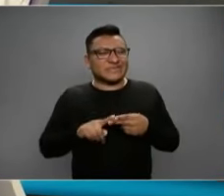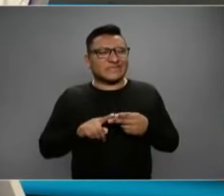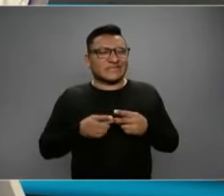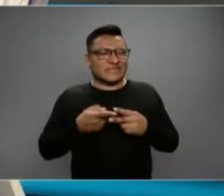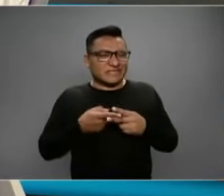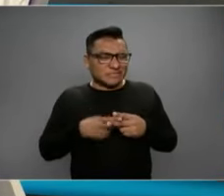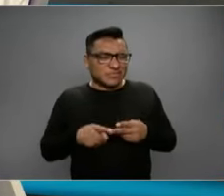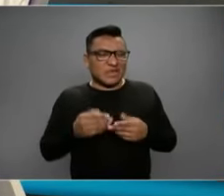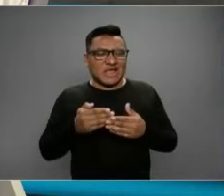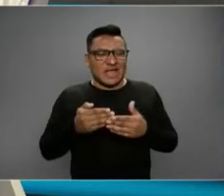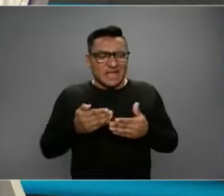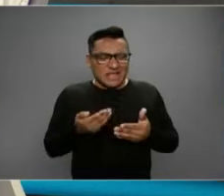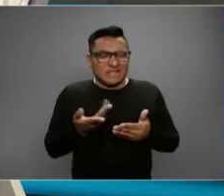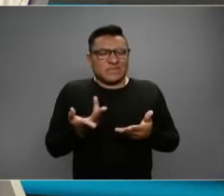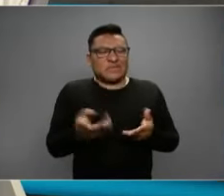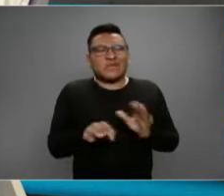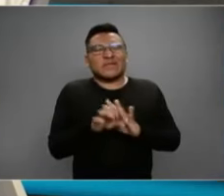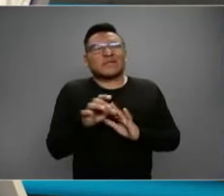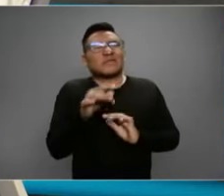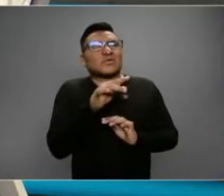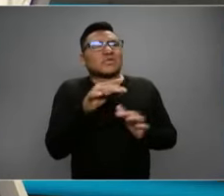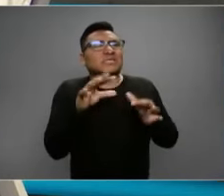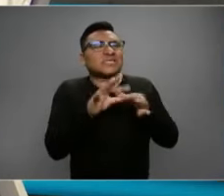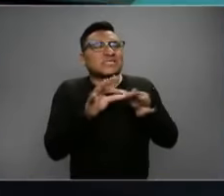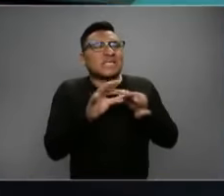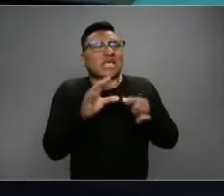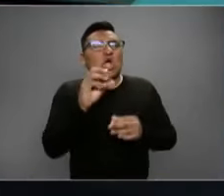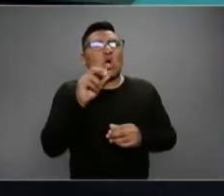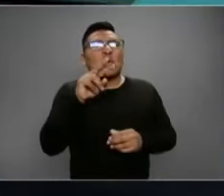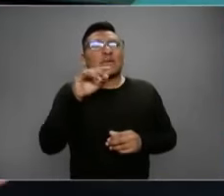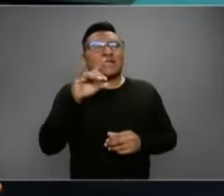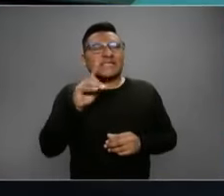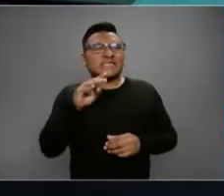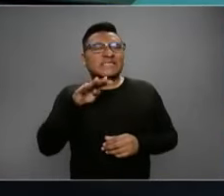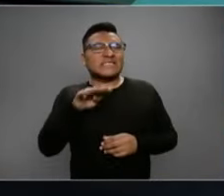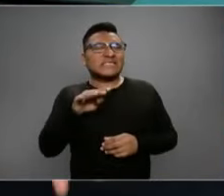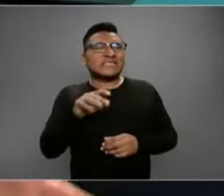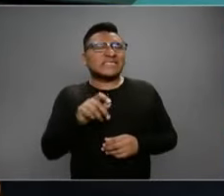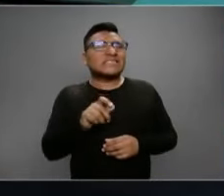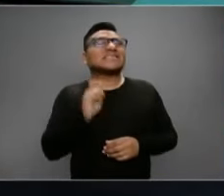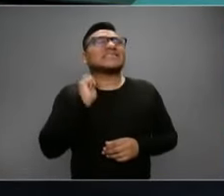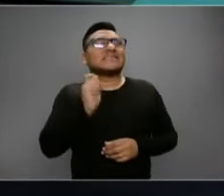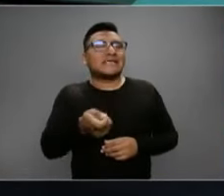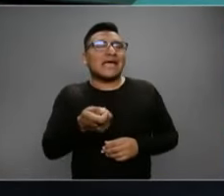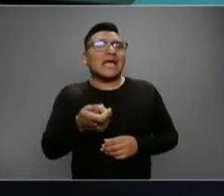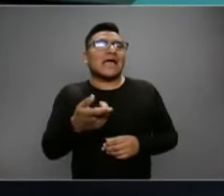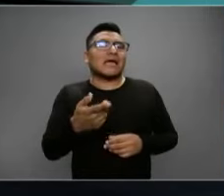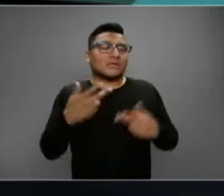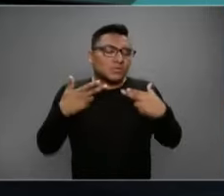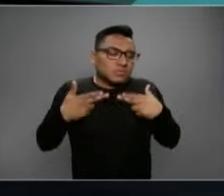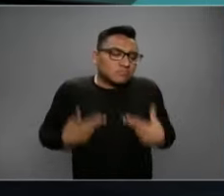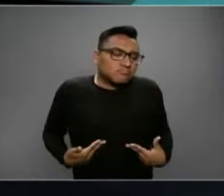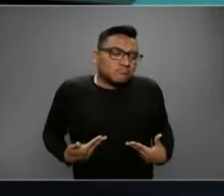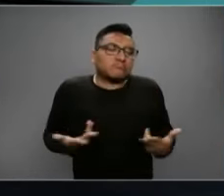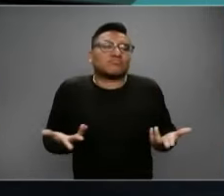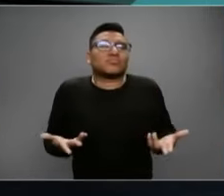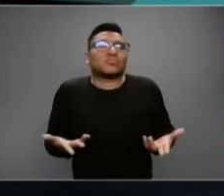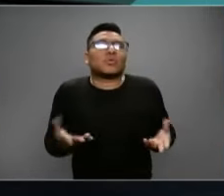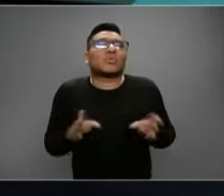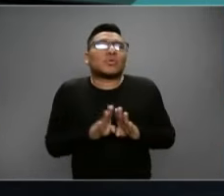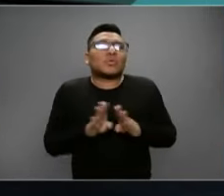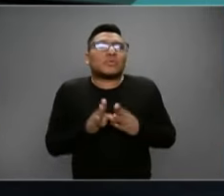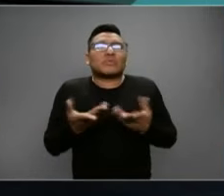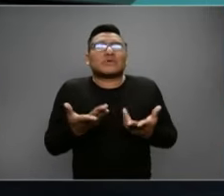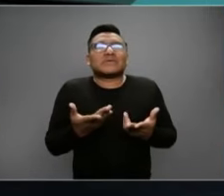si pudieras explicar de manera sencilla qué es el COVID-19 y cómo se manifiesta en los seres humanos, porque entiendo que también